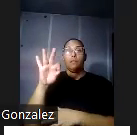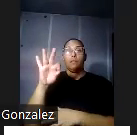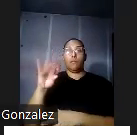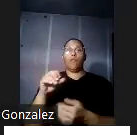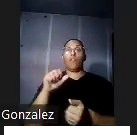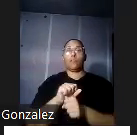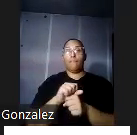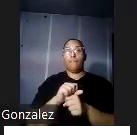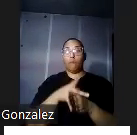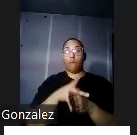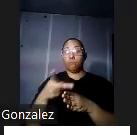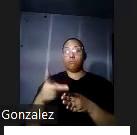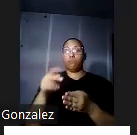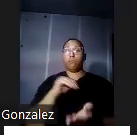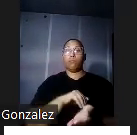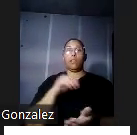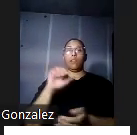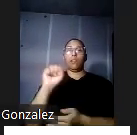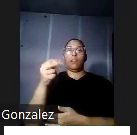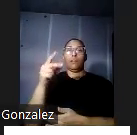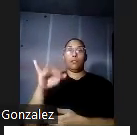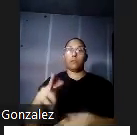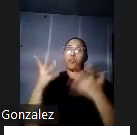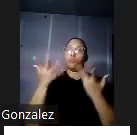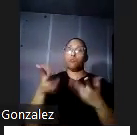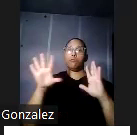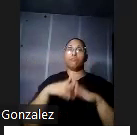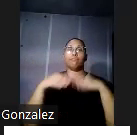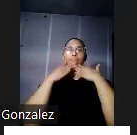Ashford y hasta aquí la presentación muchas gracias